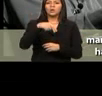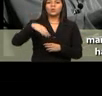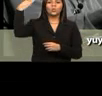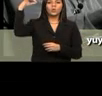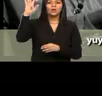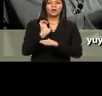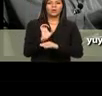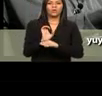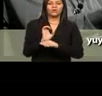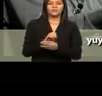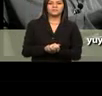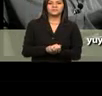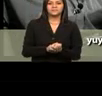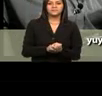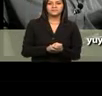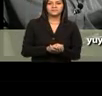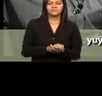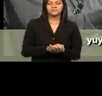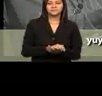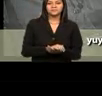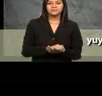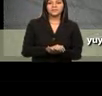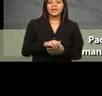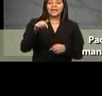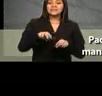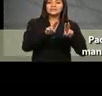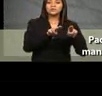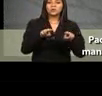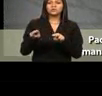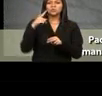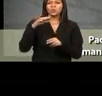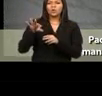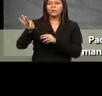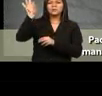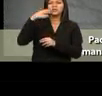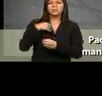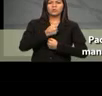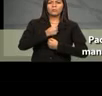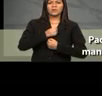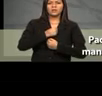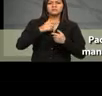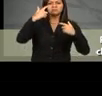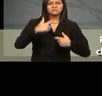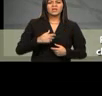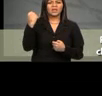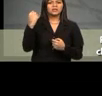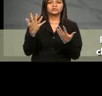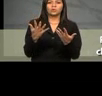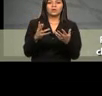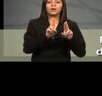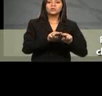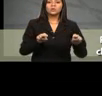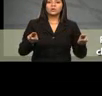ningún lugar del mundo y en ningún tiempo del mundo. La naturaleza era un objeto de propiedad, no un sujeto de derecho. La